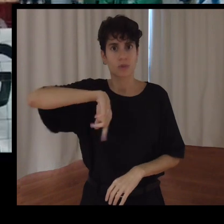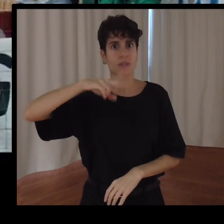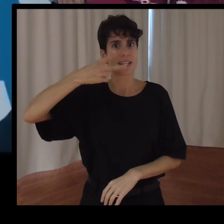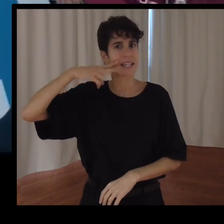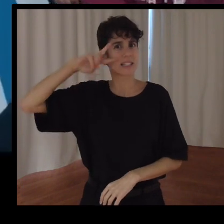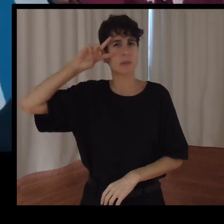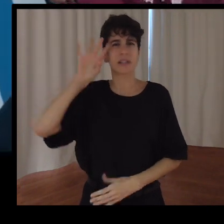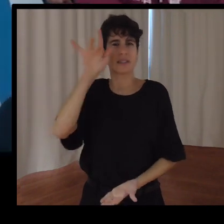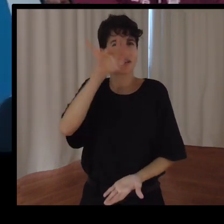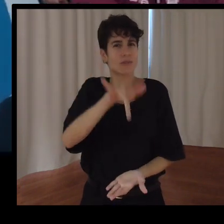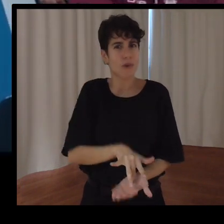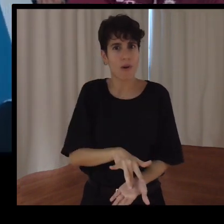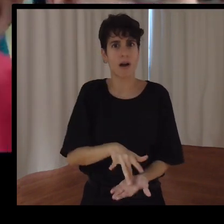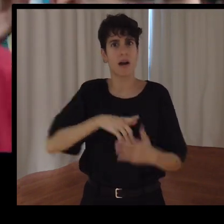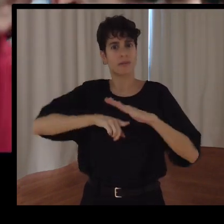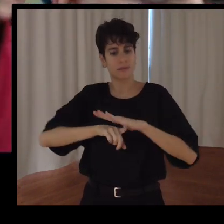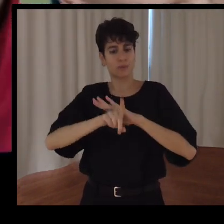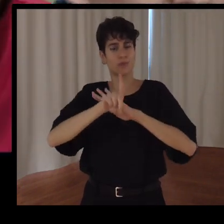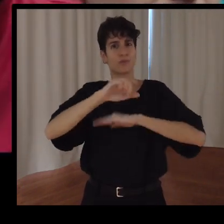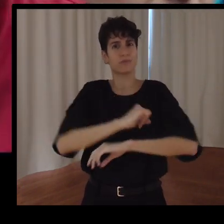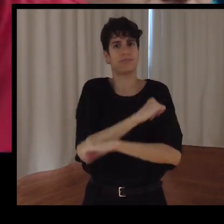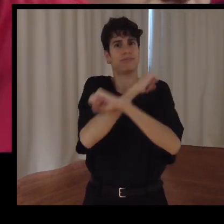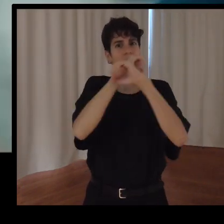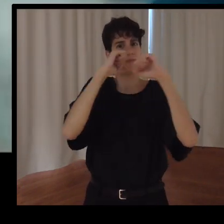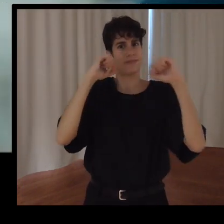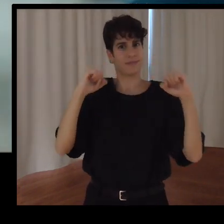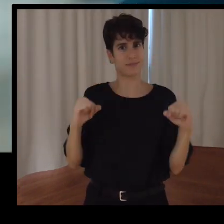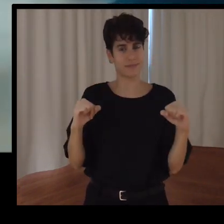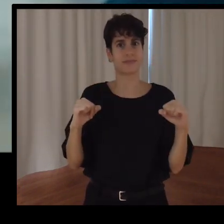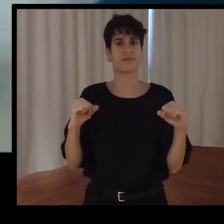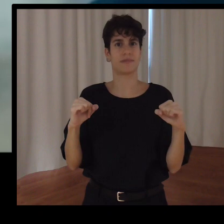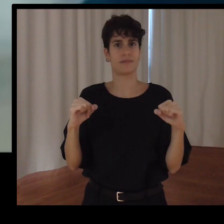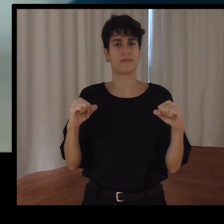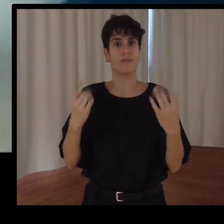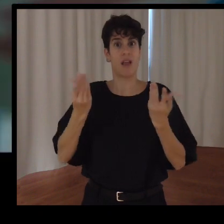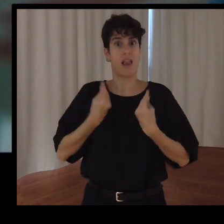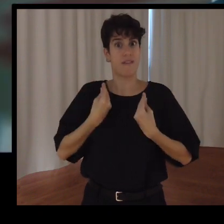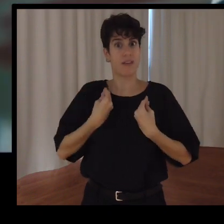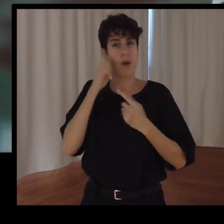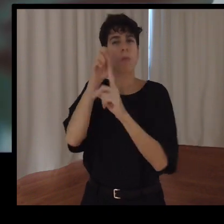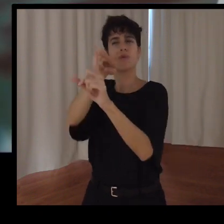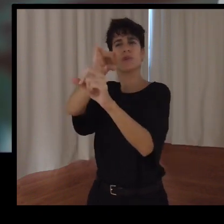crecer y a aprender a ver la vida con los ojos de la inteligencia y del corazón.